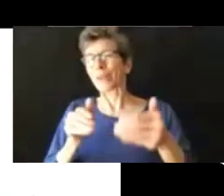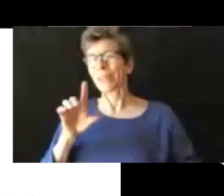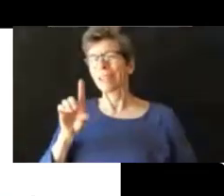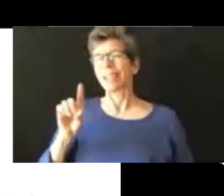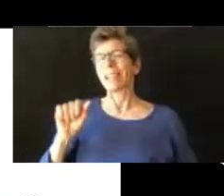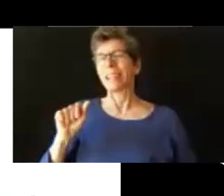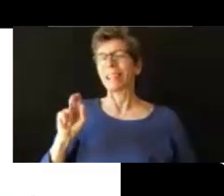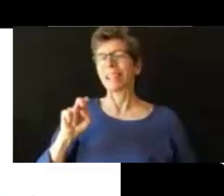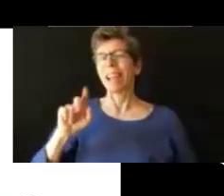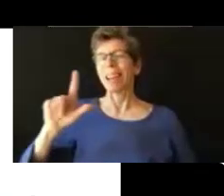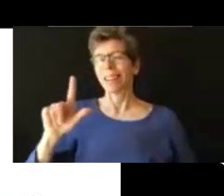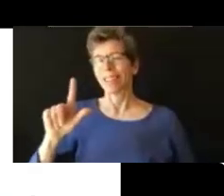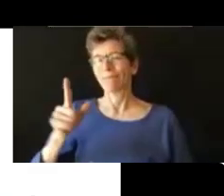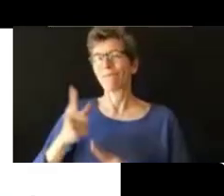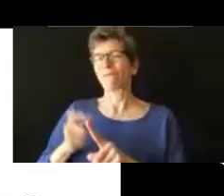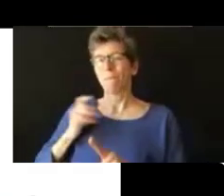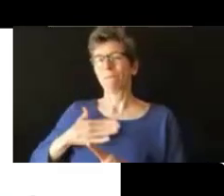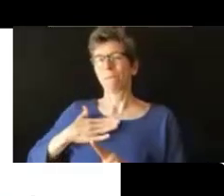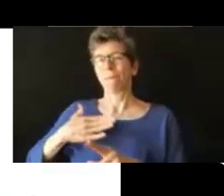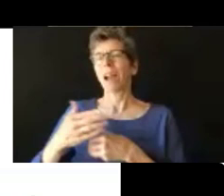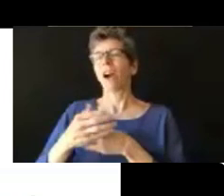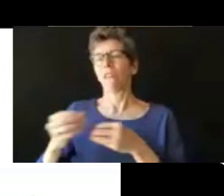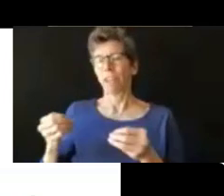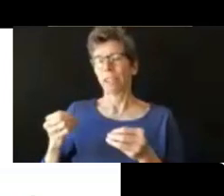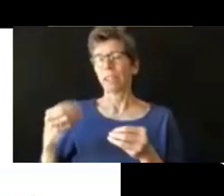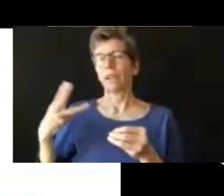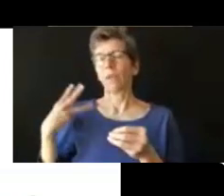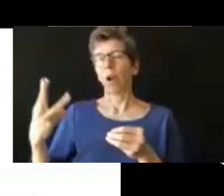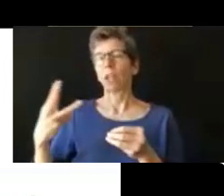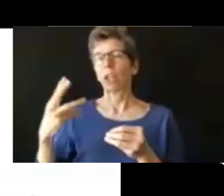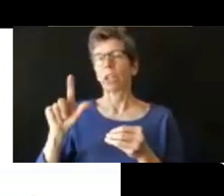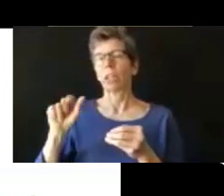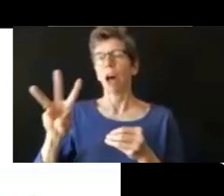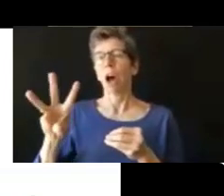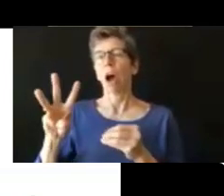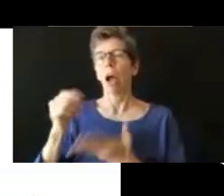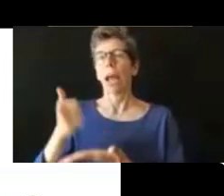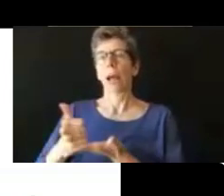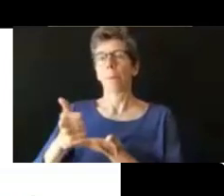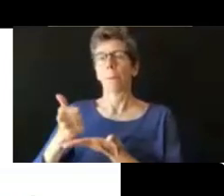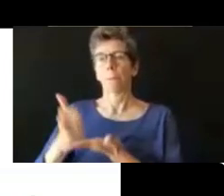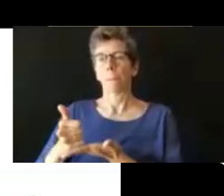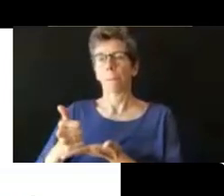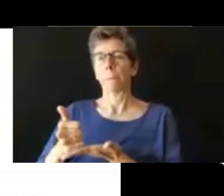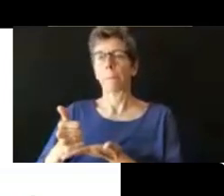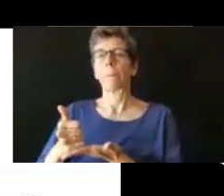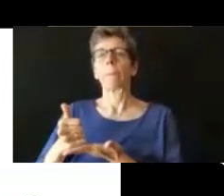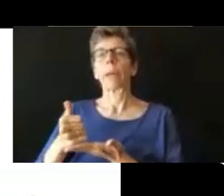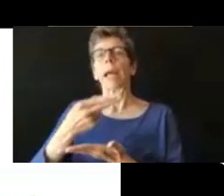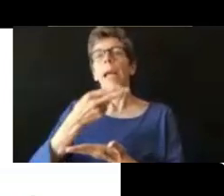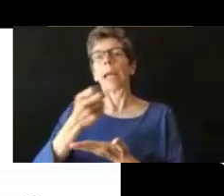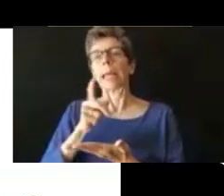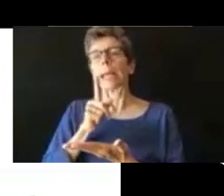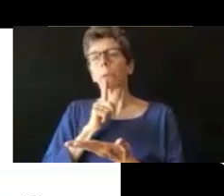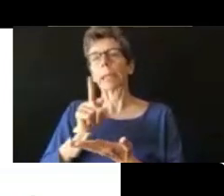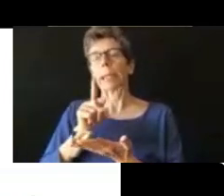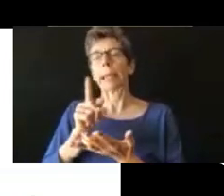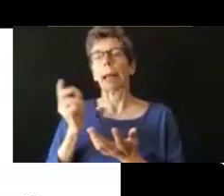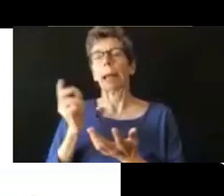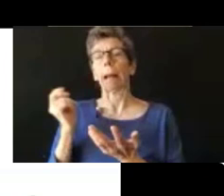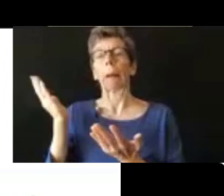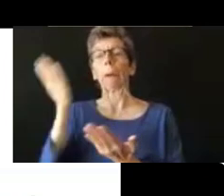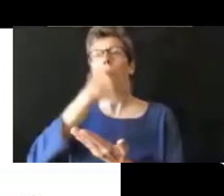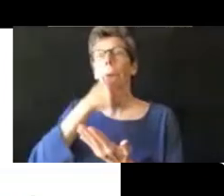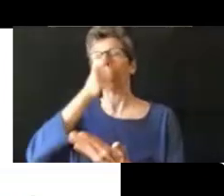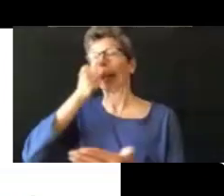personal abogado de Washington Law Help y es la persona casi detrás de lo que son los